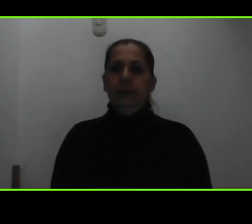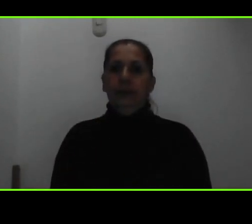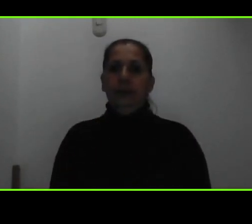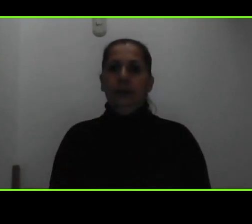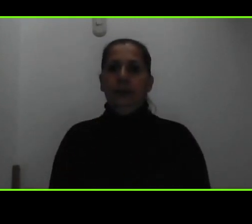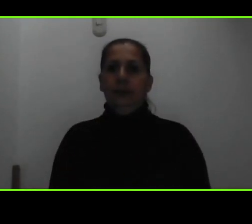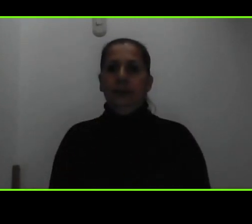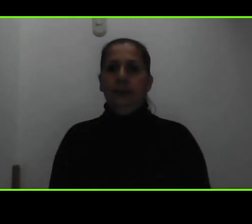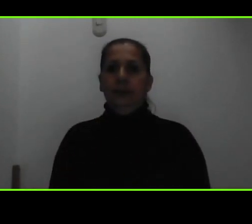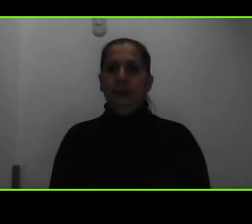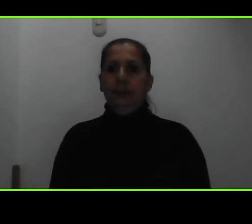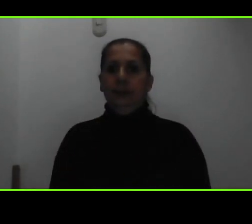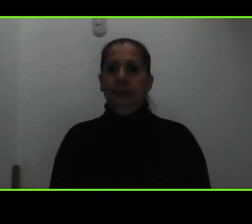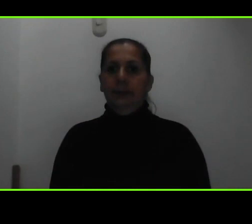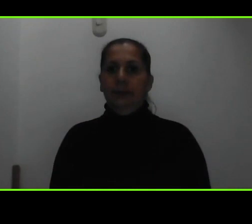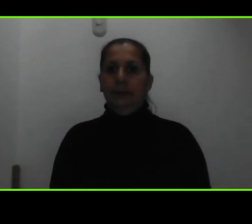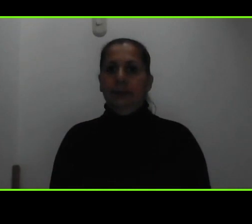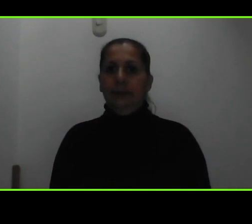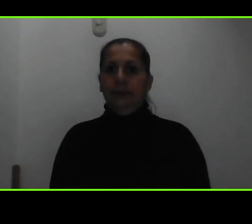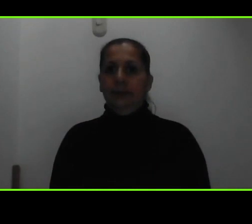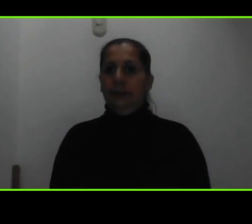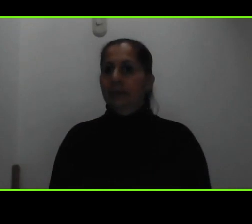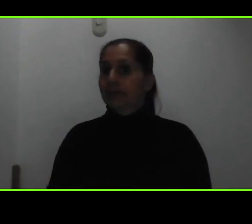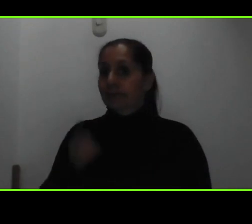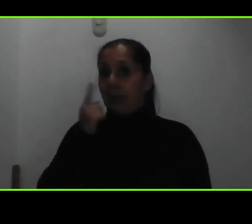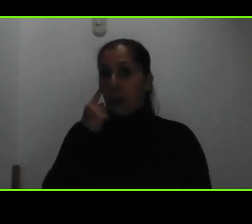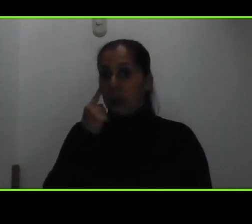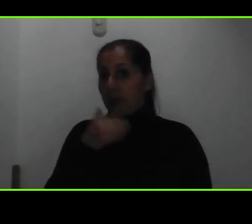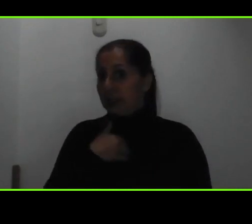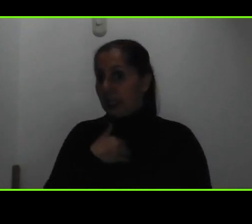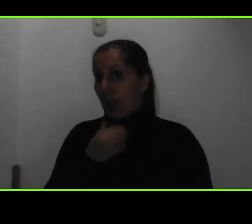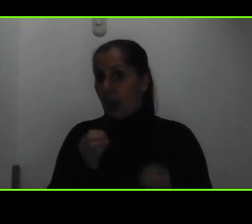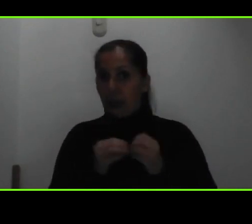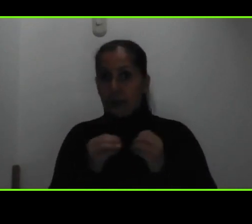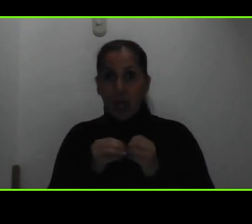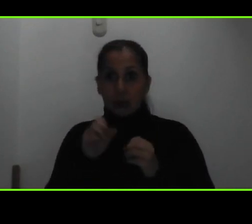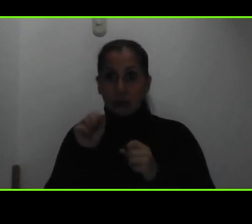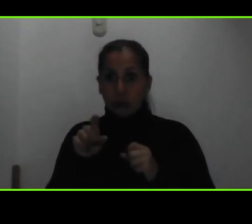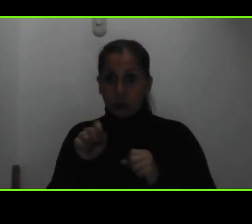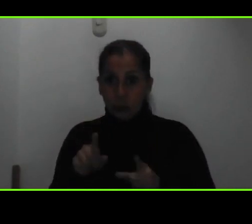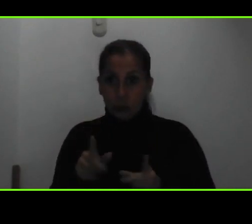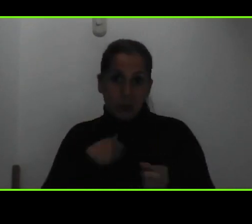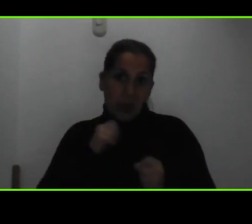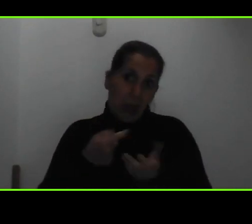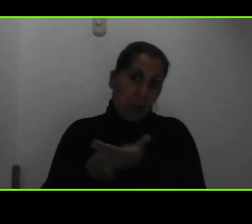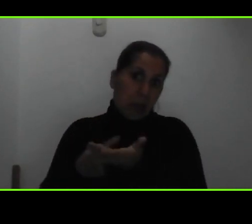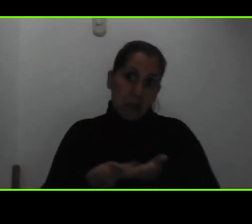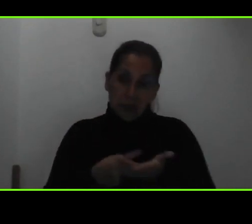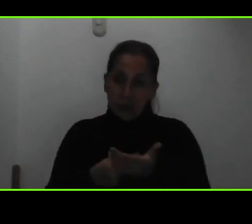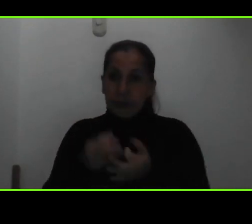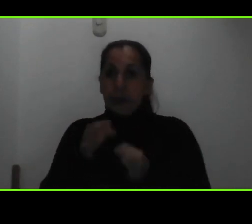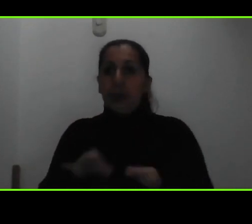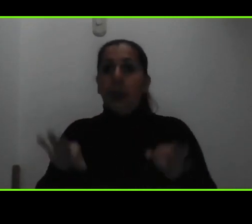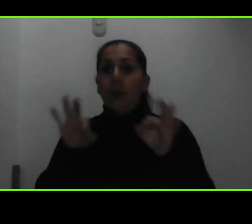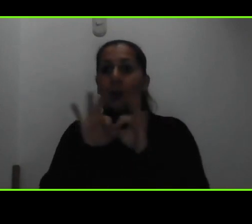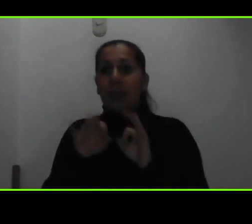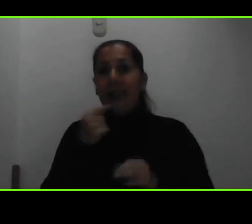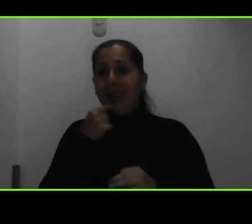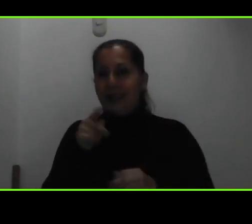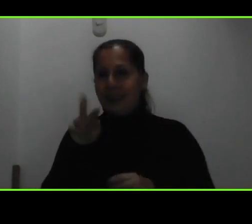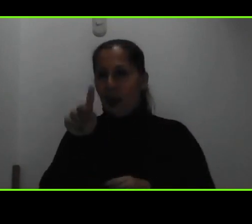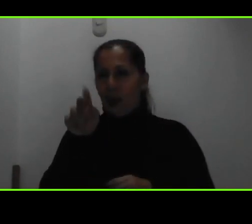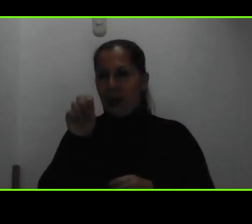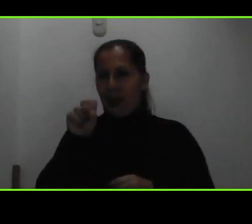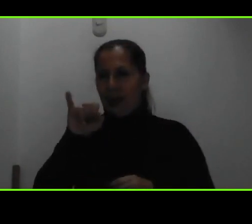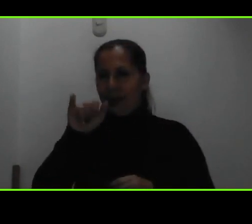vamos a ver si tenemos más consultas que vamos a ir comentando importante lo que nos decía la compañera Silvia